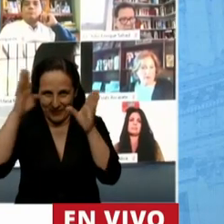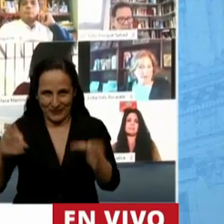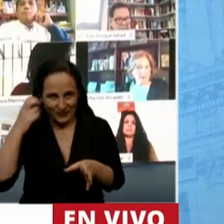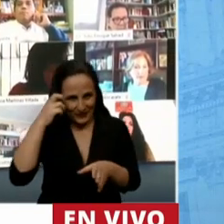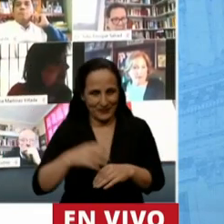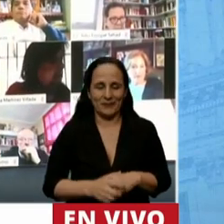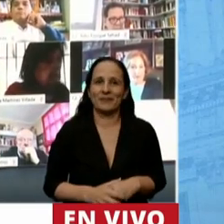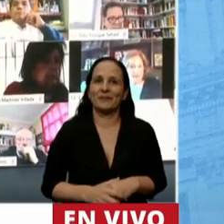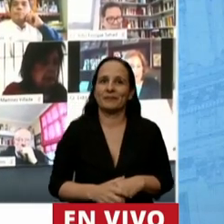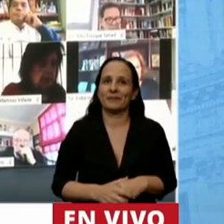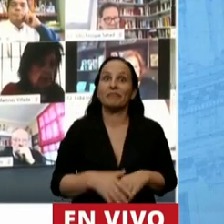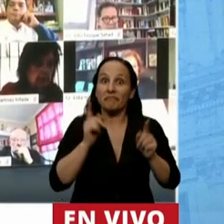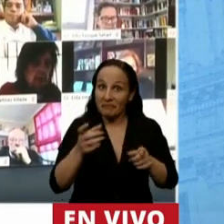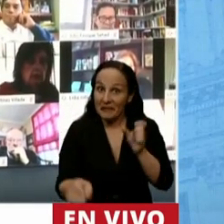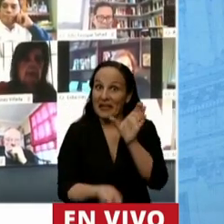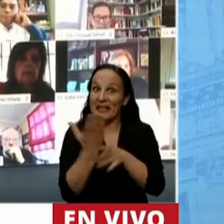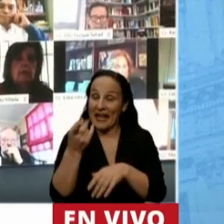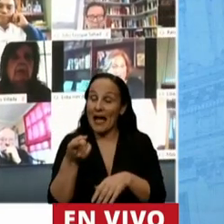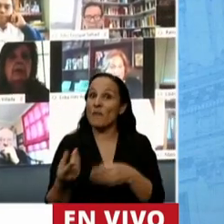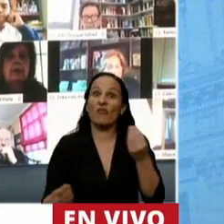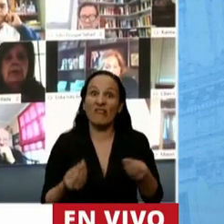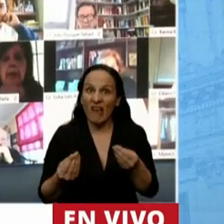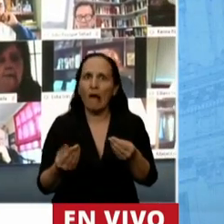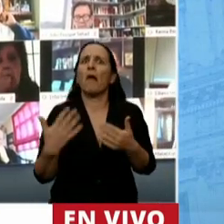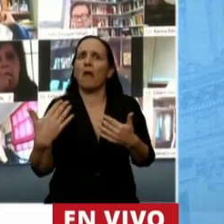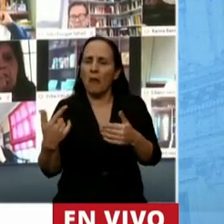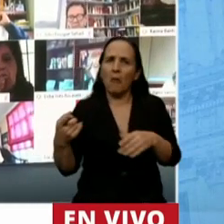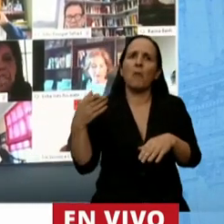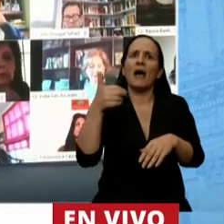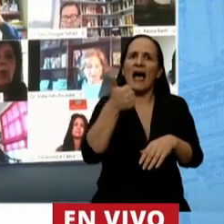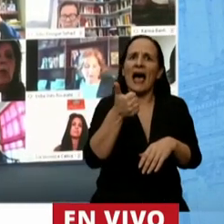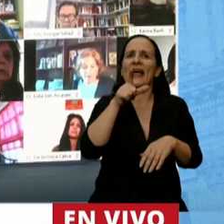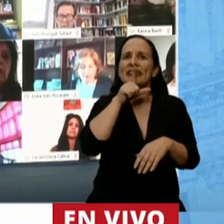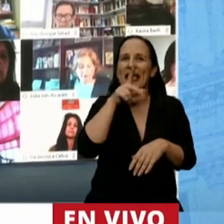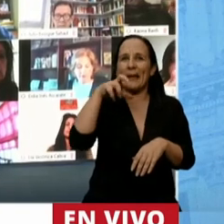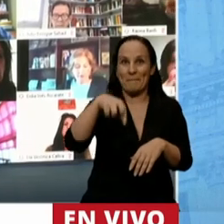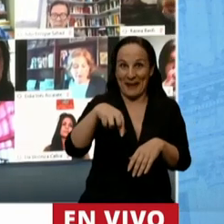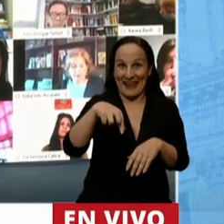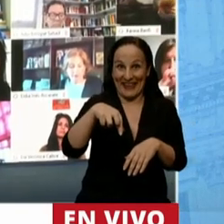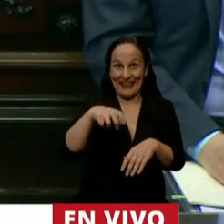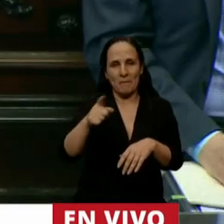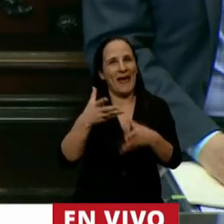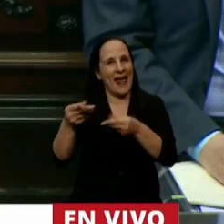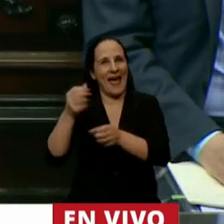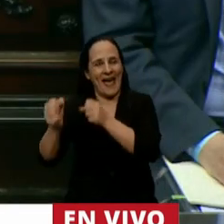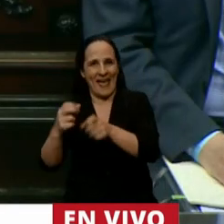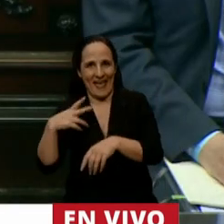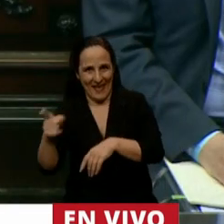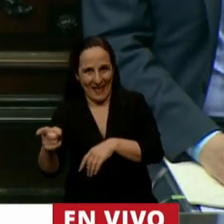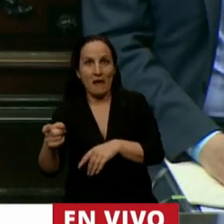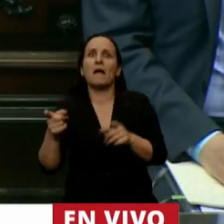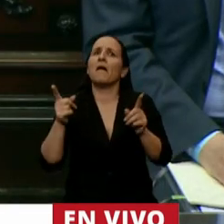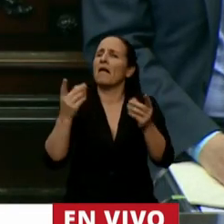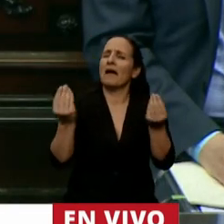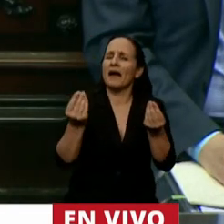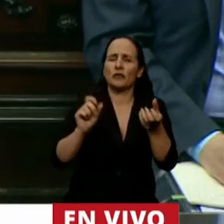también la asistencia al trabajo y la producción el ATP este programa también de